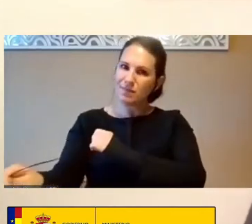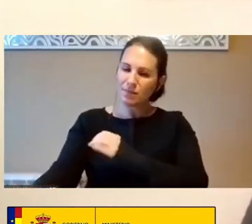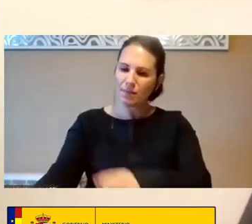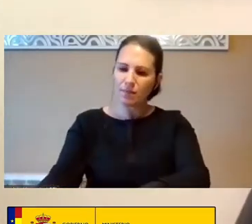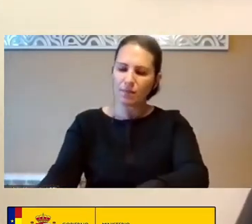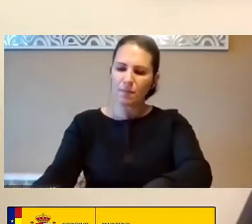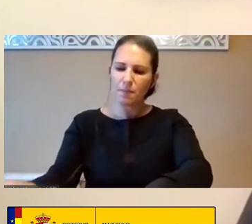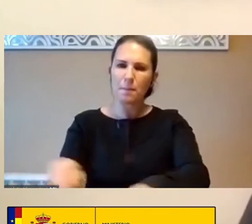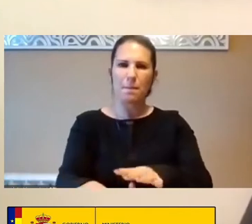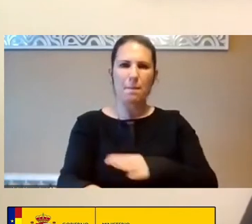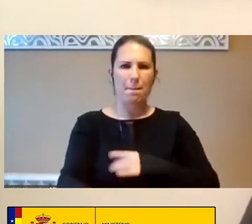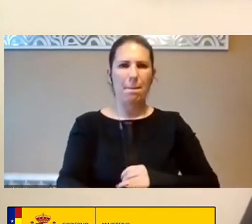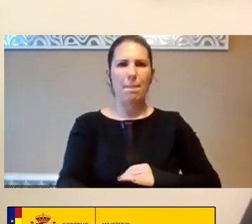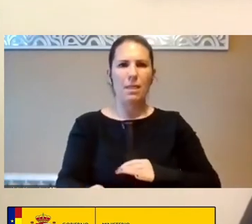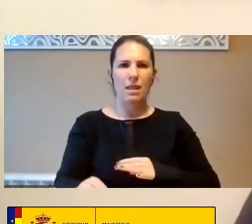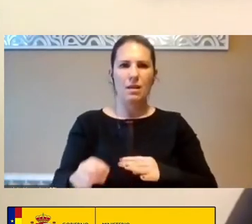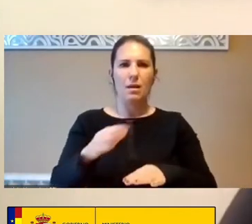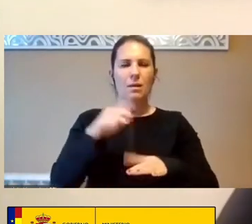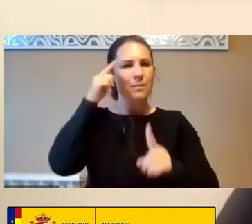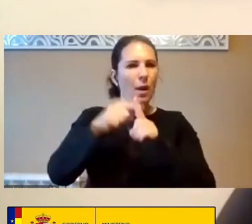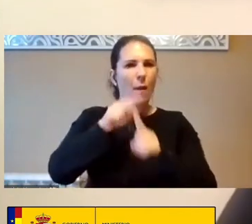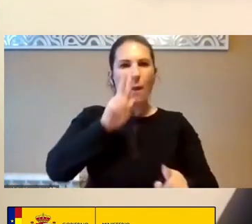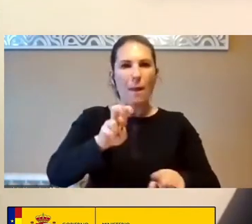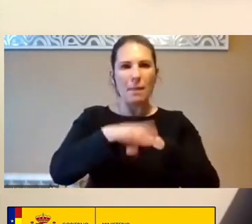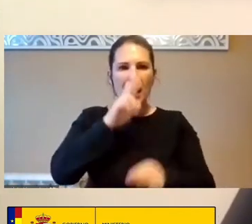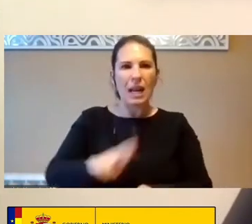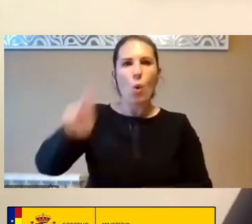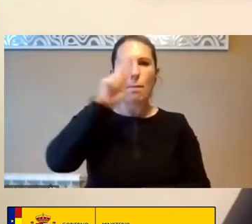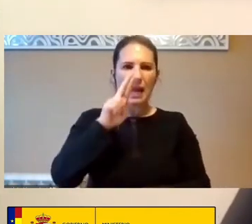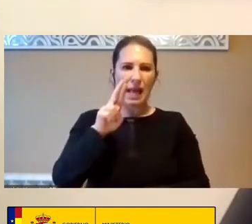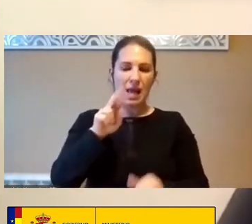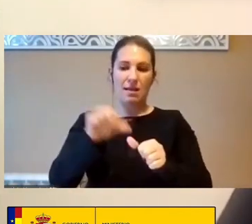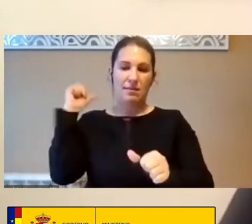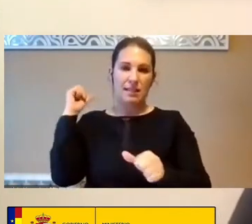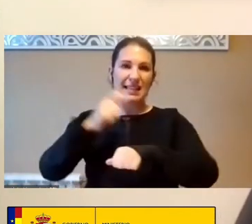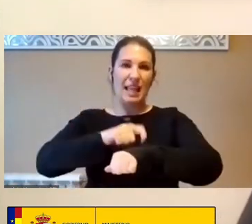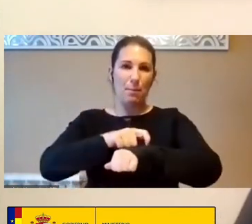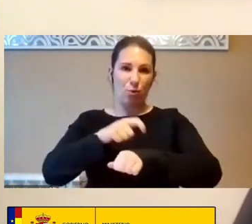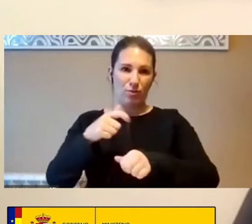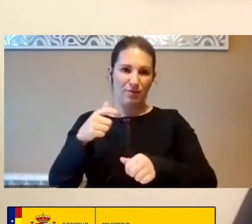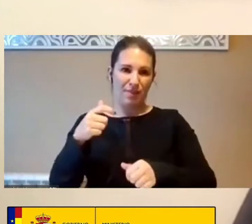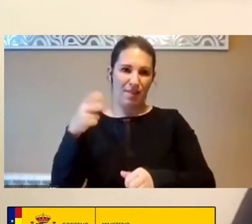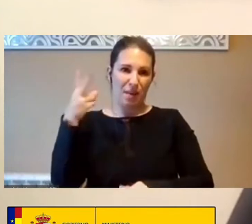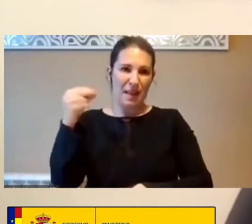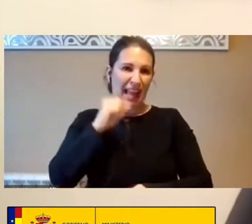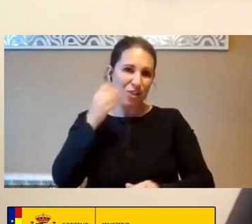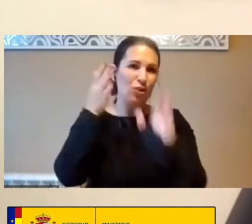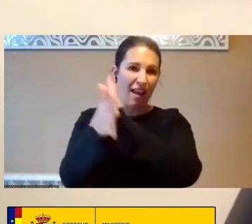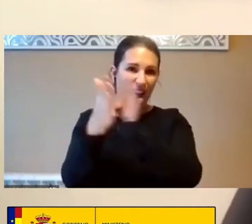Para Recuperar Un poquito De Terreno Al menos Para Recuperar Cinco Años De Los Veinte Que Perdimos De Las Dos Décadas Que Les Describí